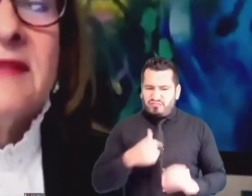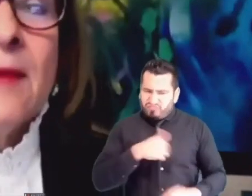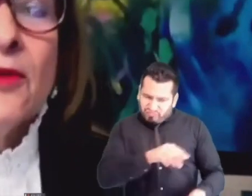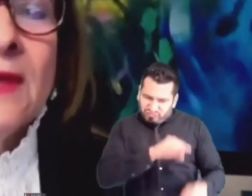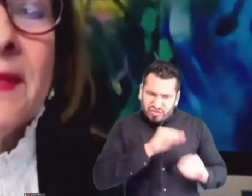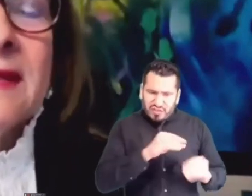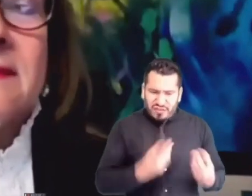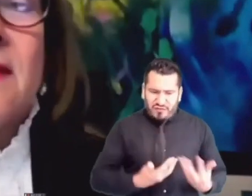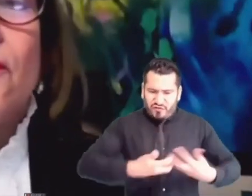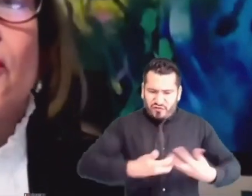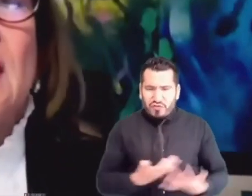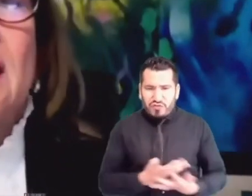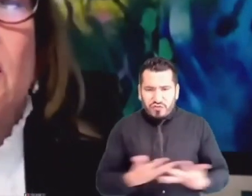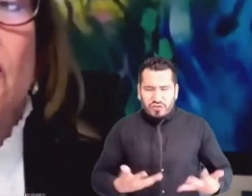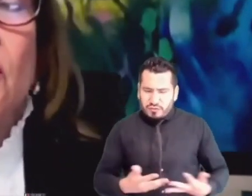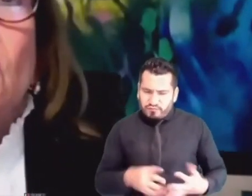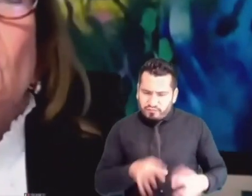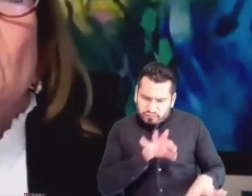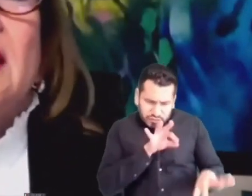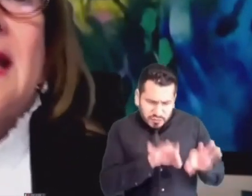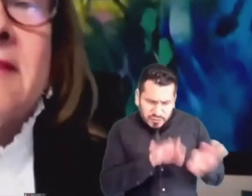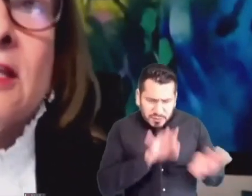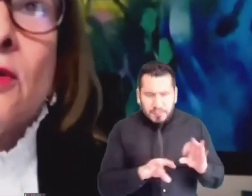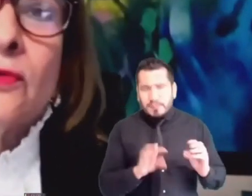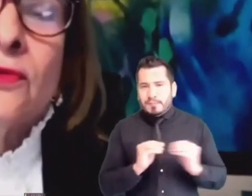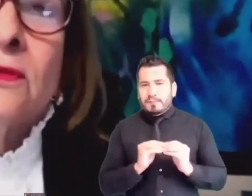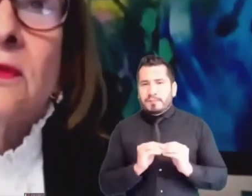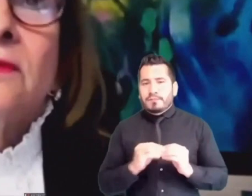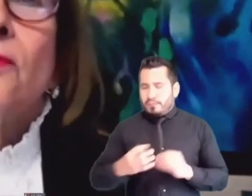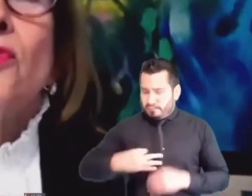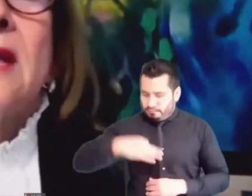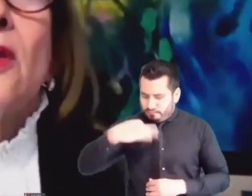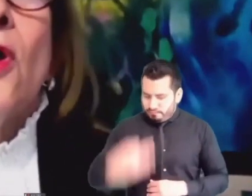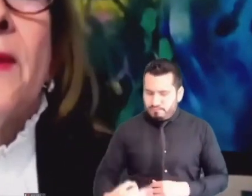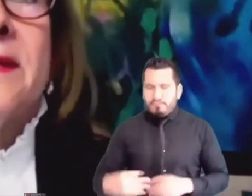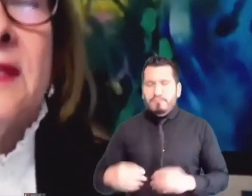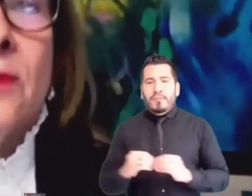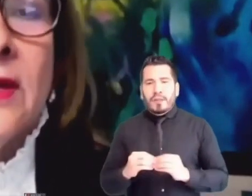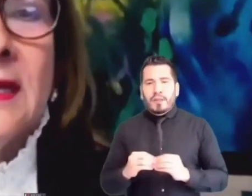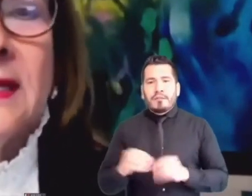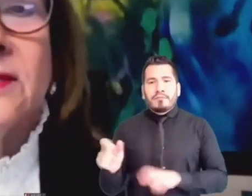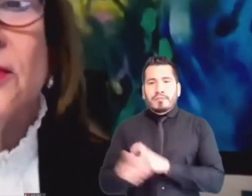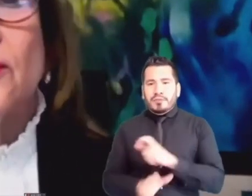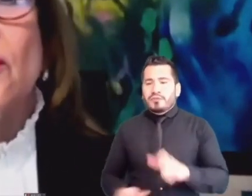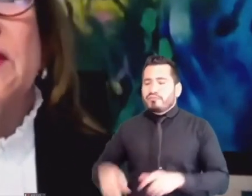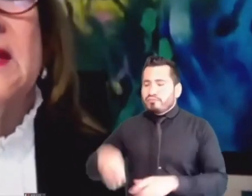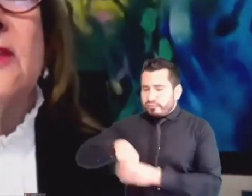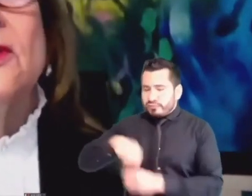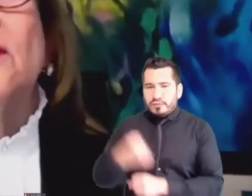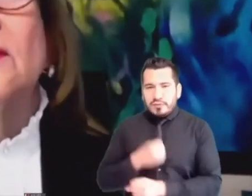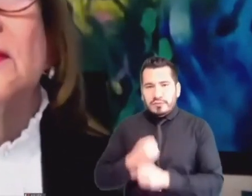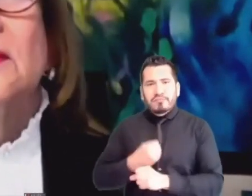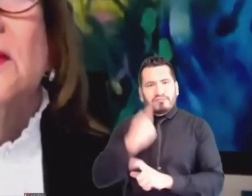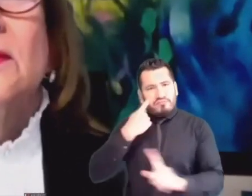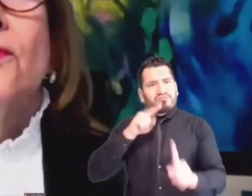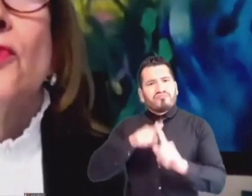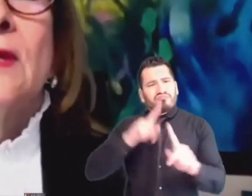Necesitamos también que sean funcionarios éticos, funcionarios objetivos en el ejercicio de su investigación,